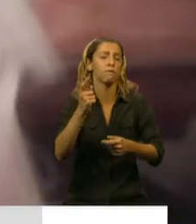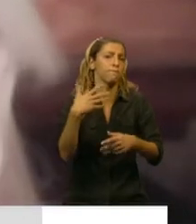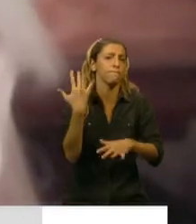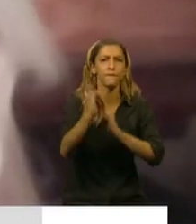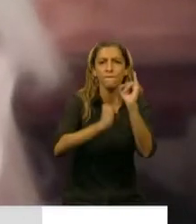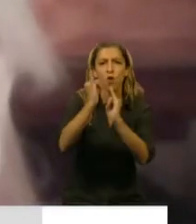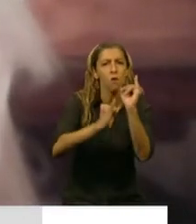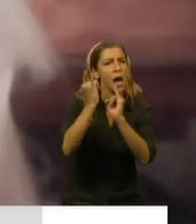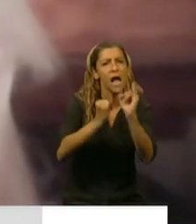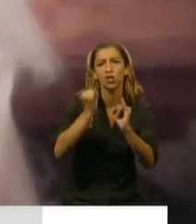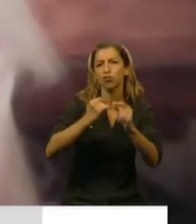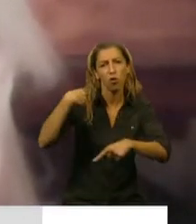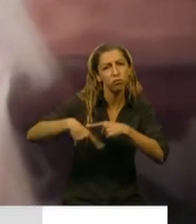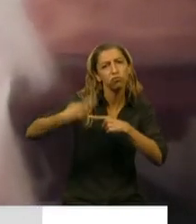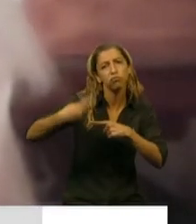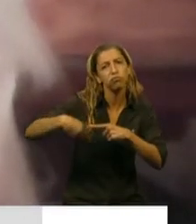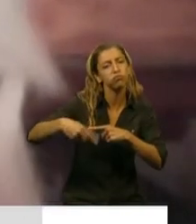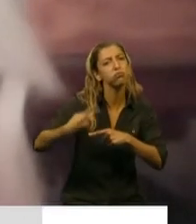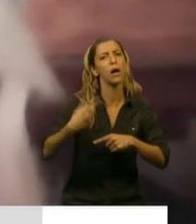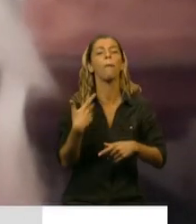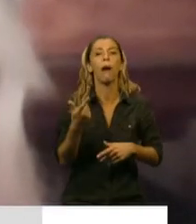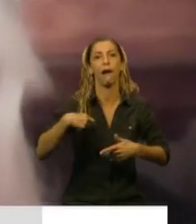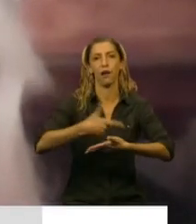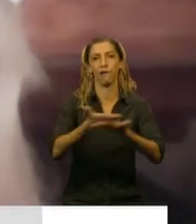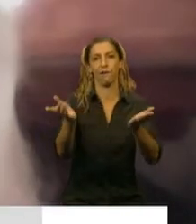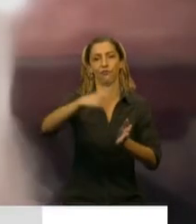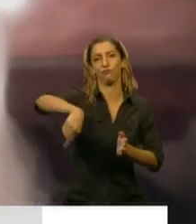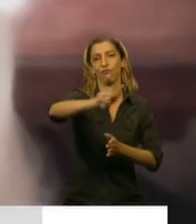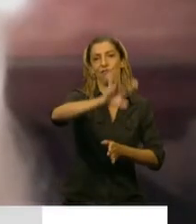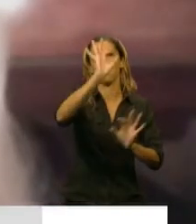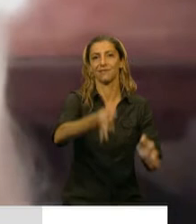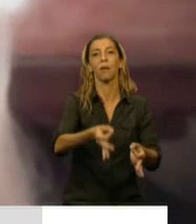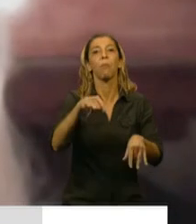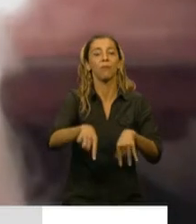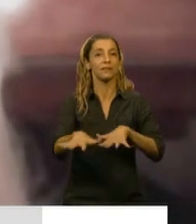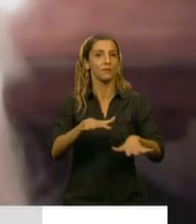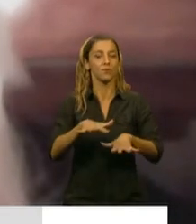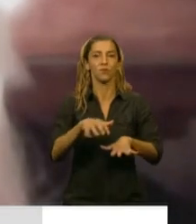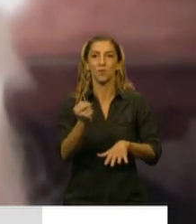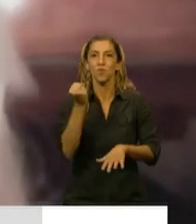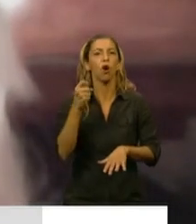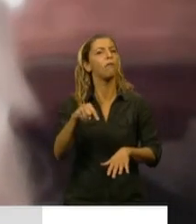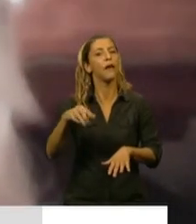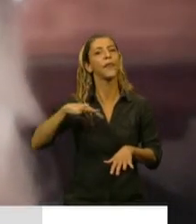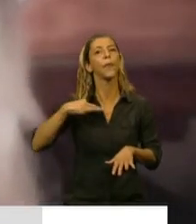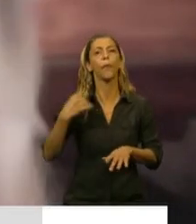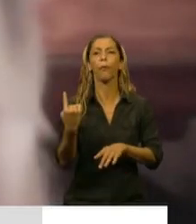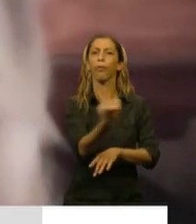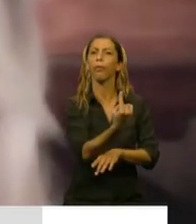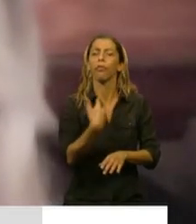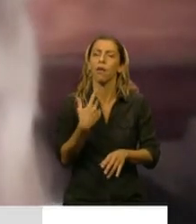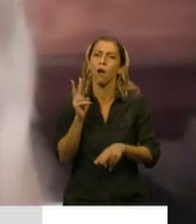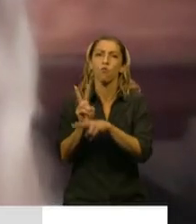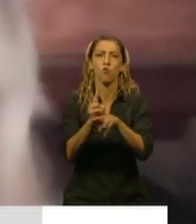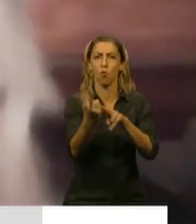permanente, a toda la sociedad en esta tarea de cuidar la vida que es lo más importante que tenemos. En este